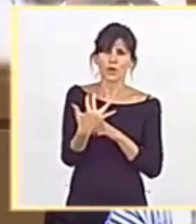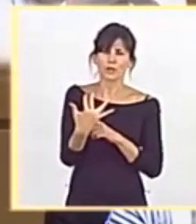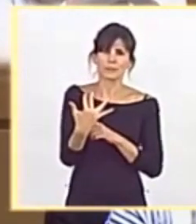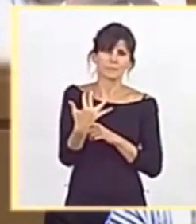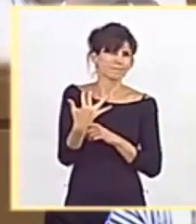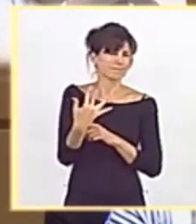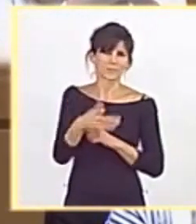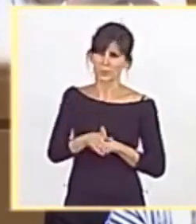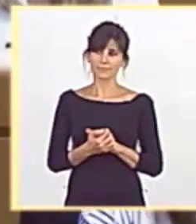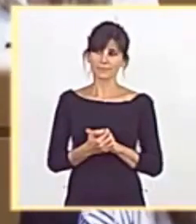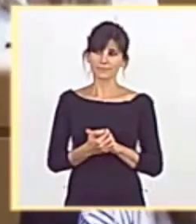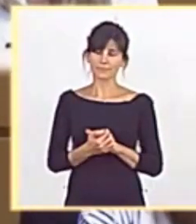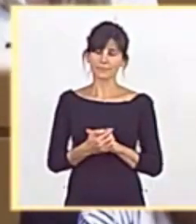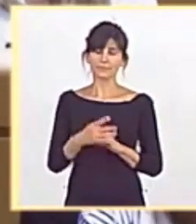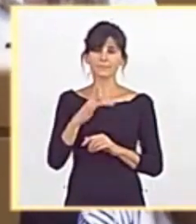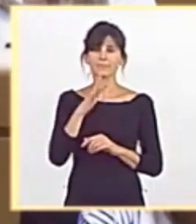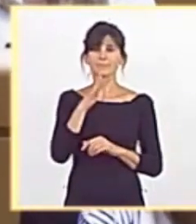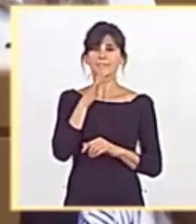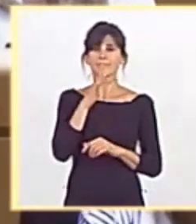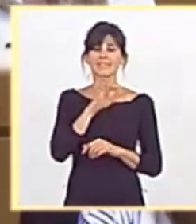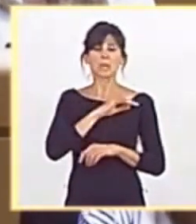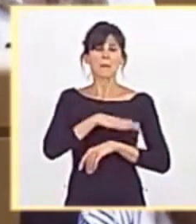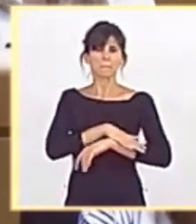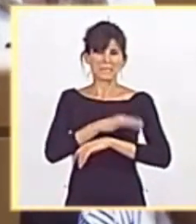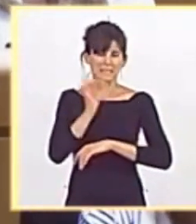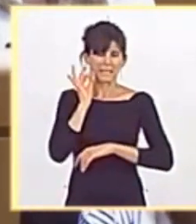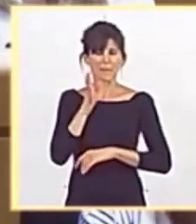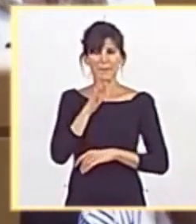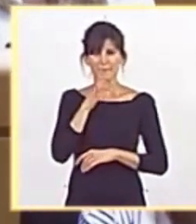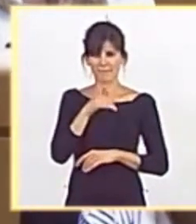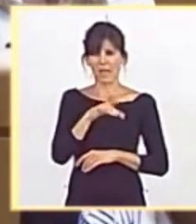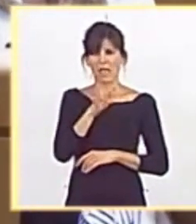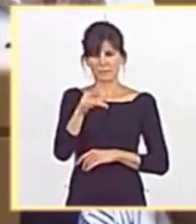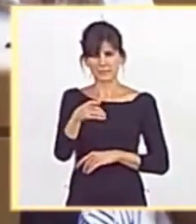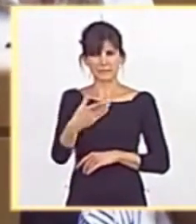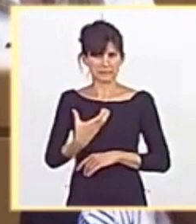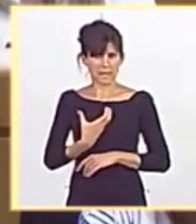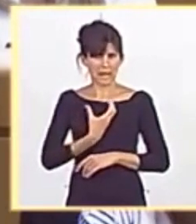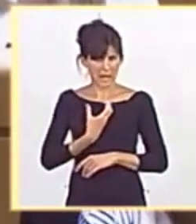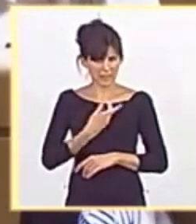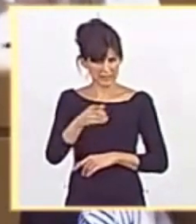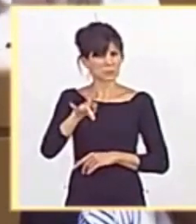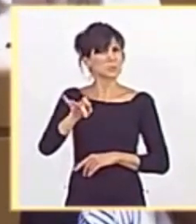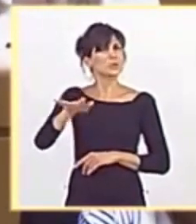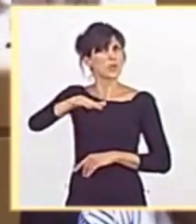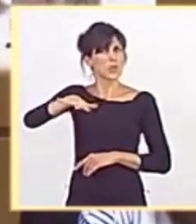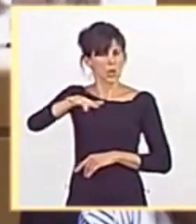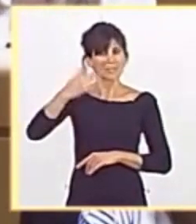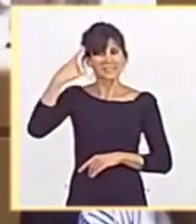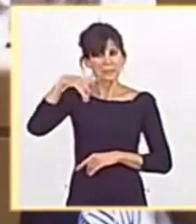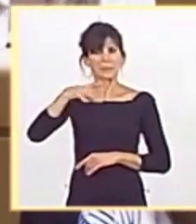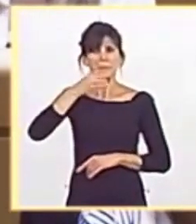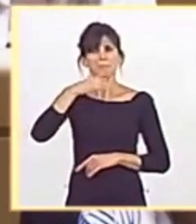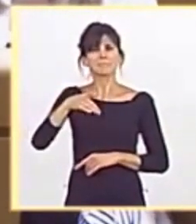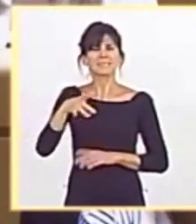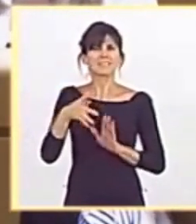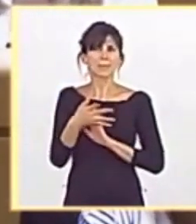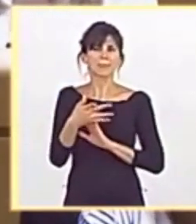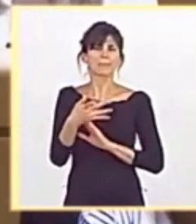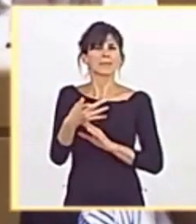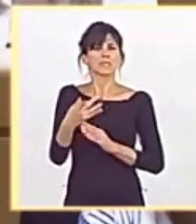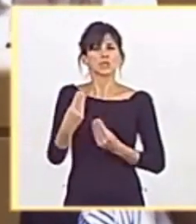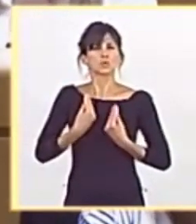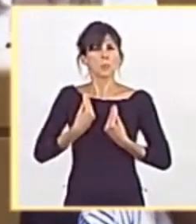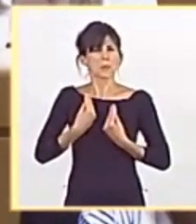complicada. Señora ministra, además que ha sido alcaldesa de su municipio, usted sabe bien que la supervivencia de los